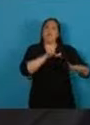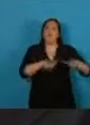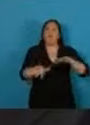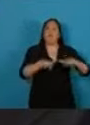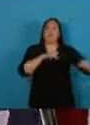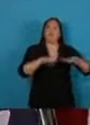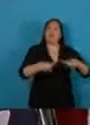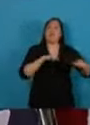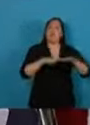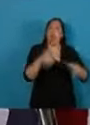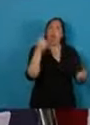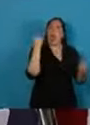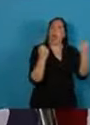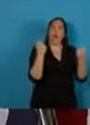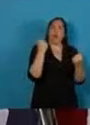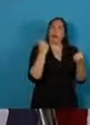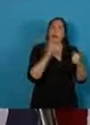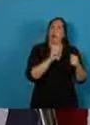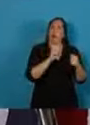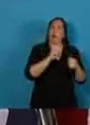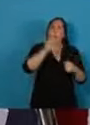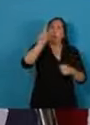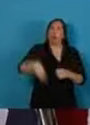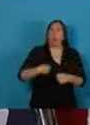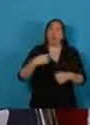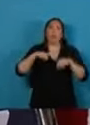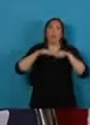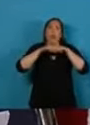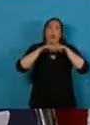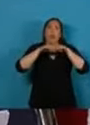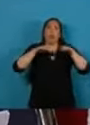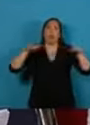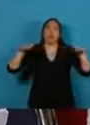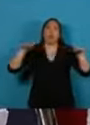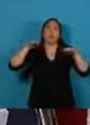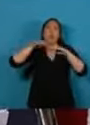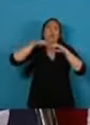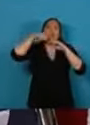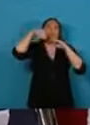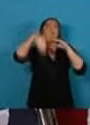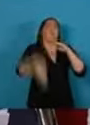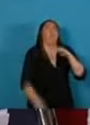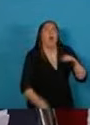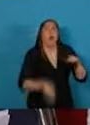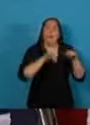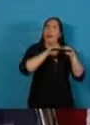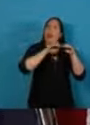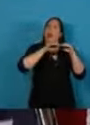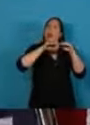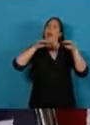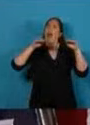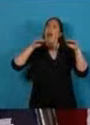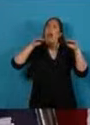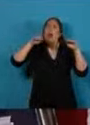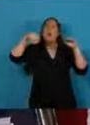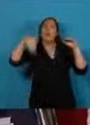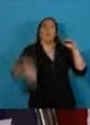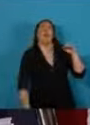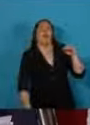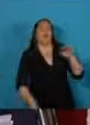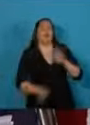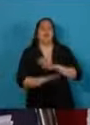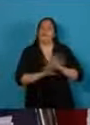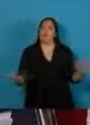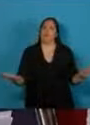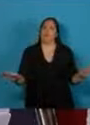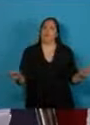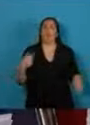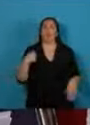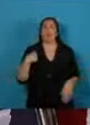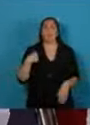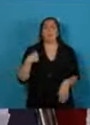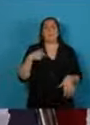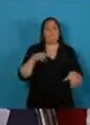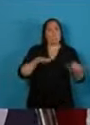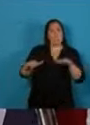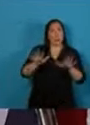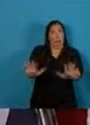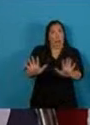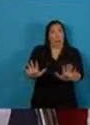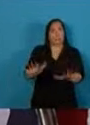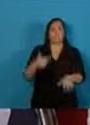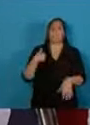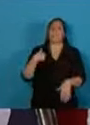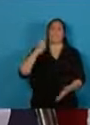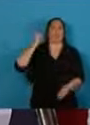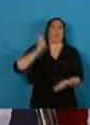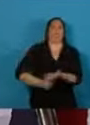hemos pasado del estancamiento a una caída libre. En ese contexto, he decidido que no le